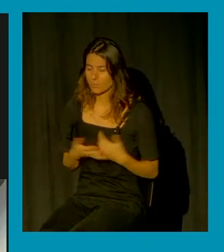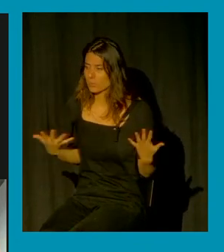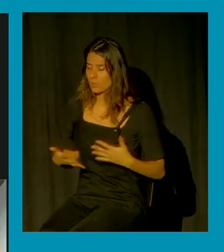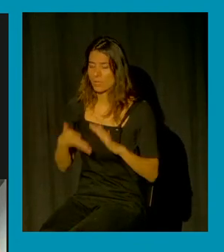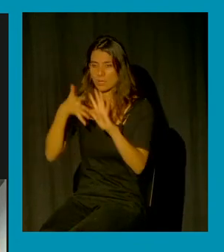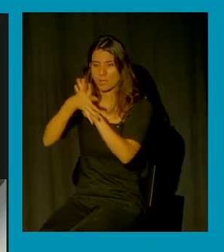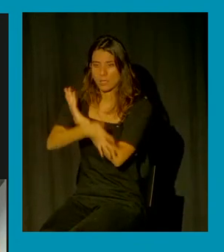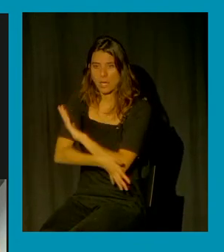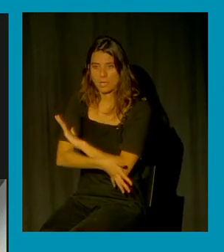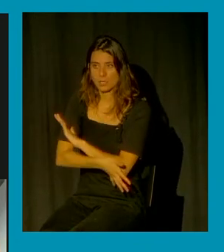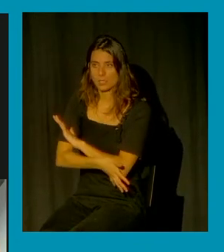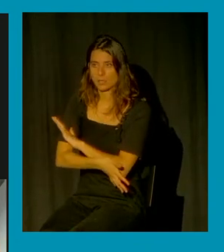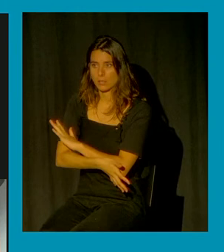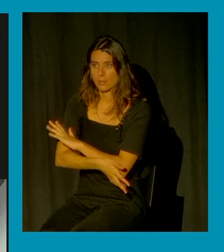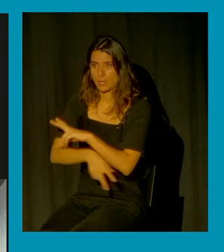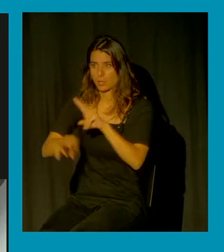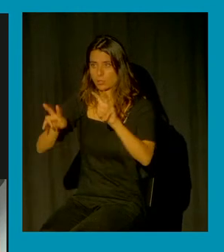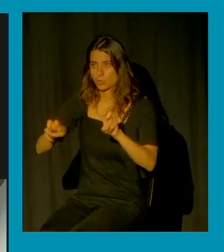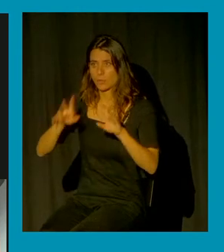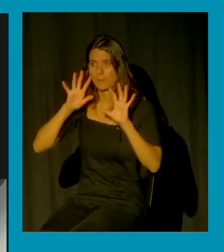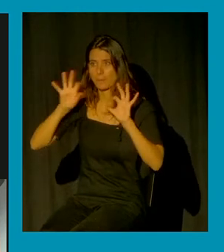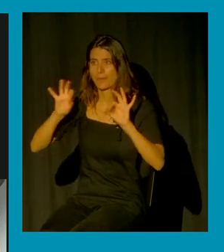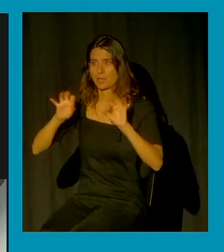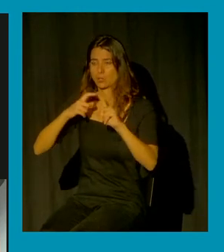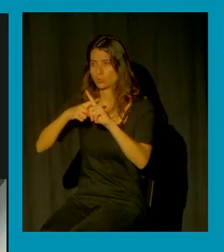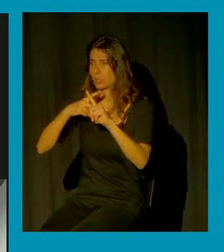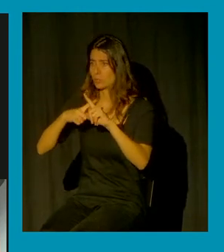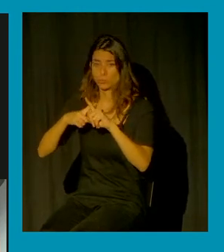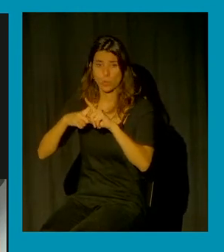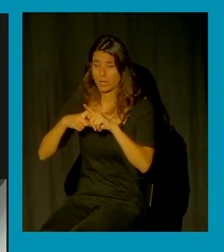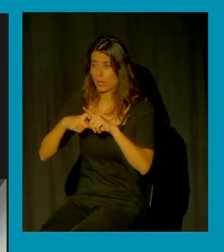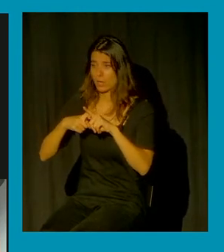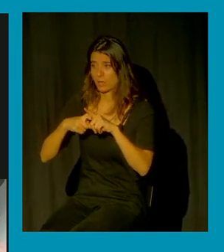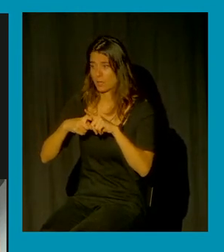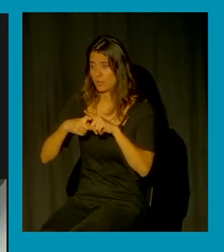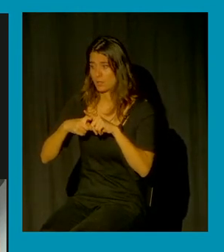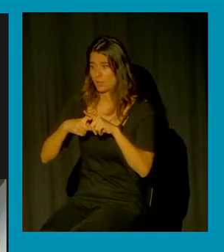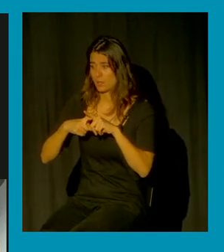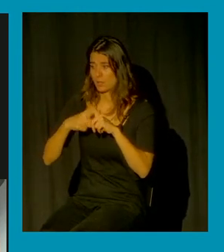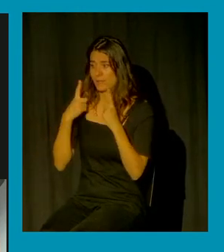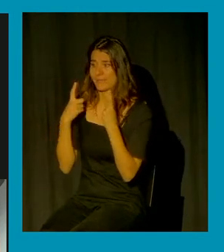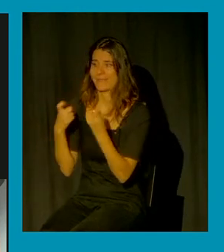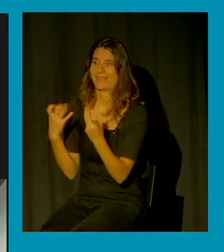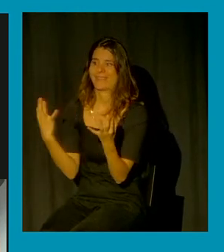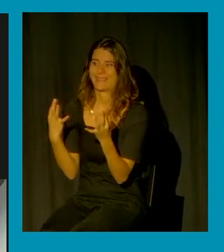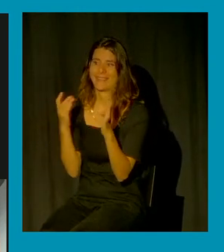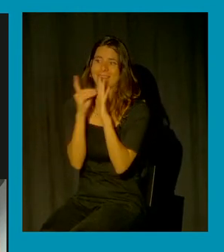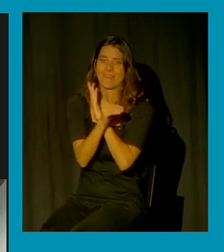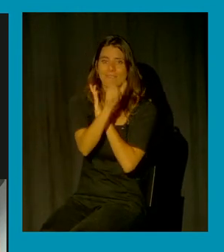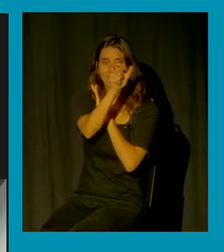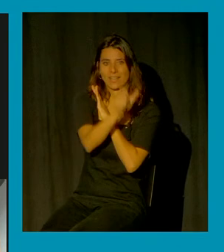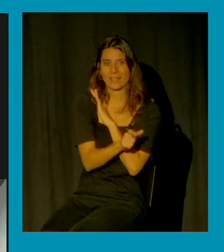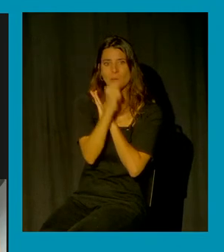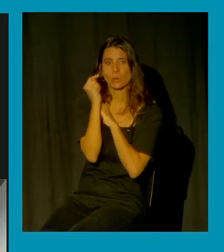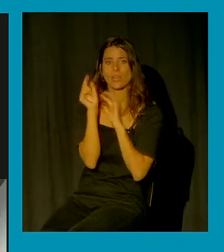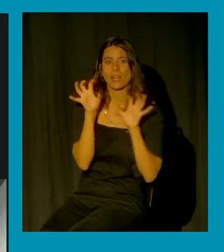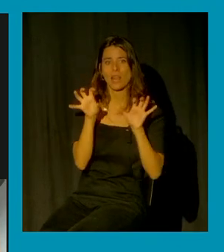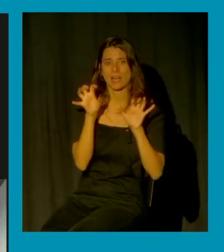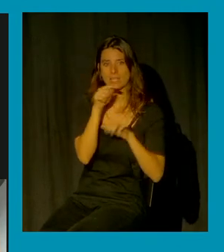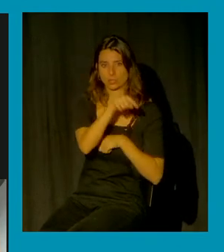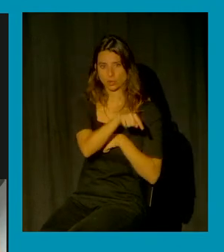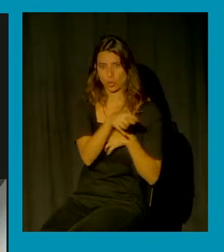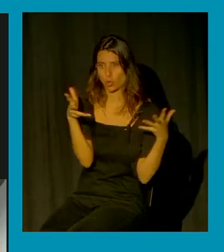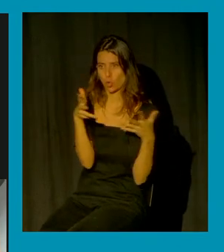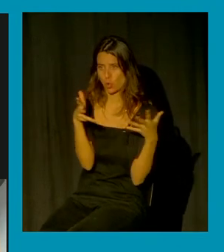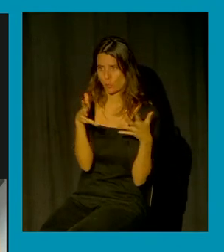potentes si no contarán también con cómo definimos a los agresores y cómo les